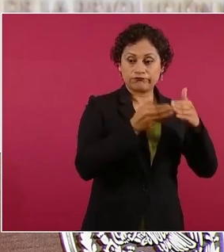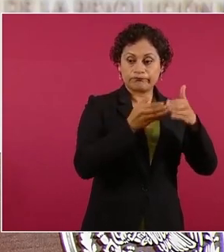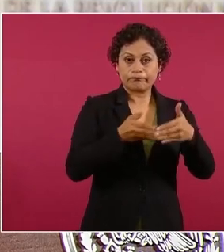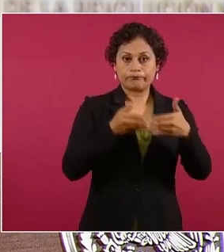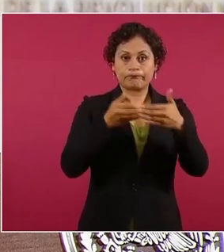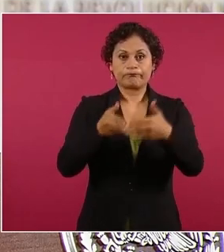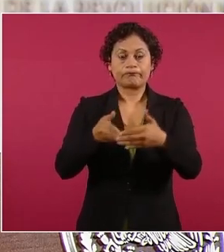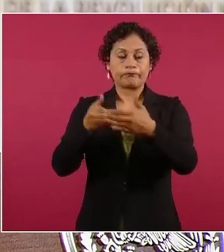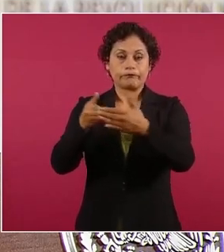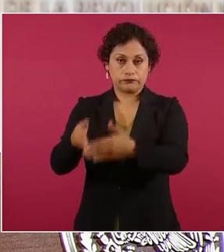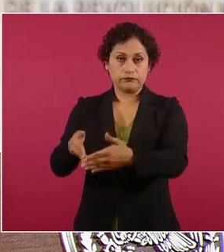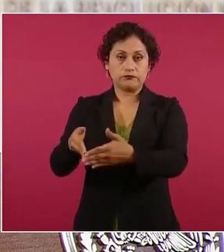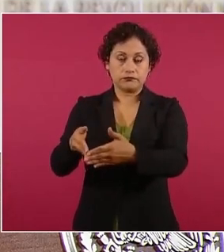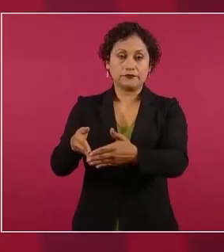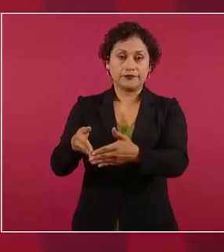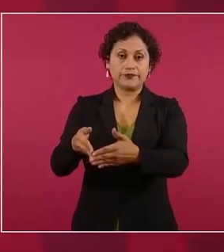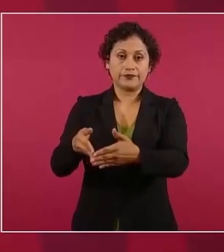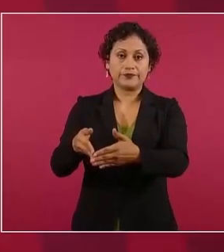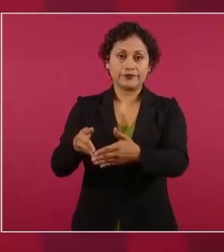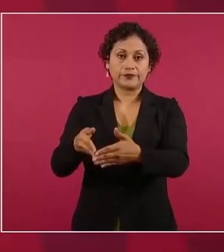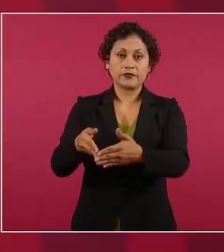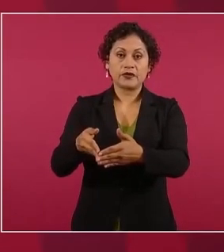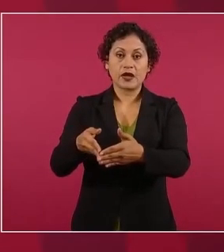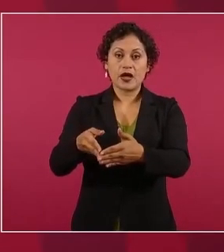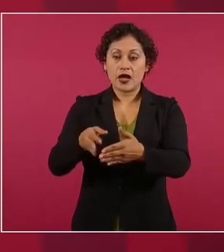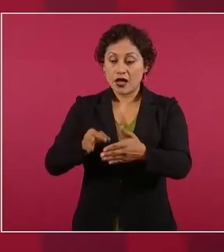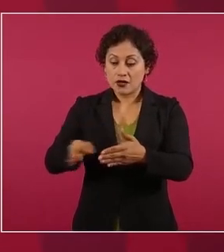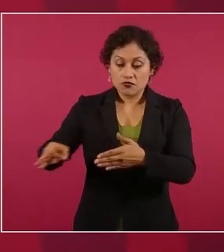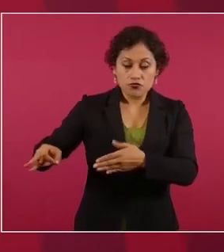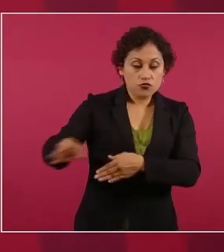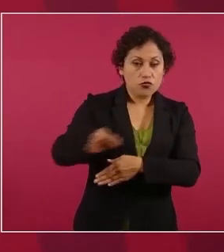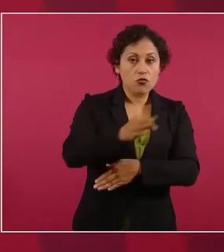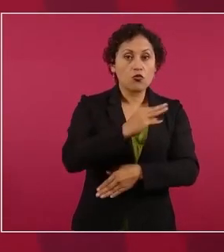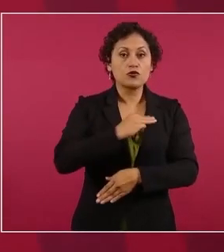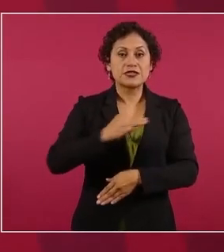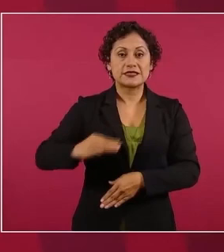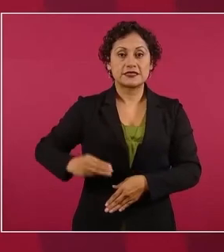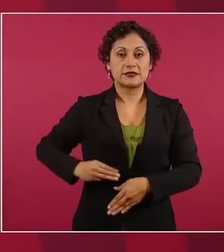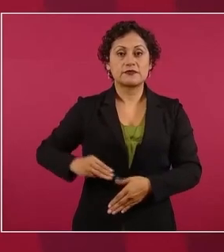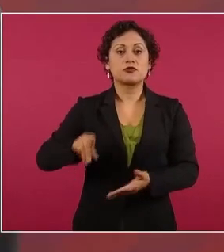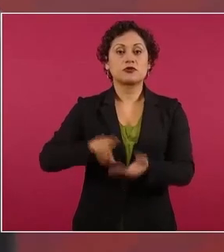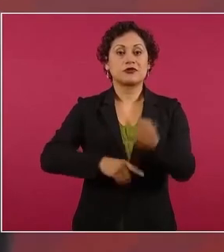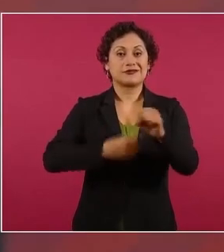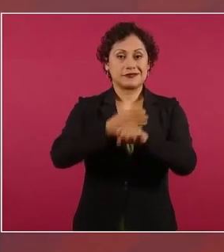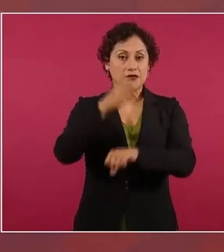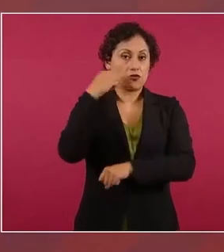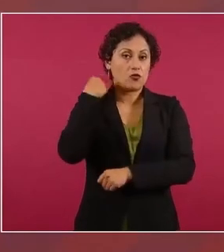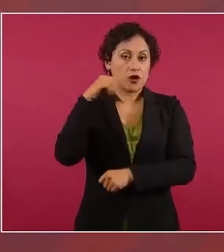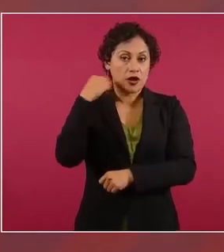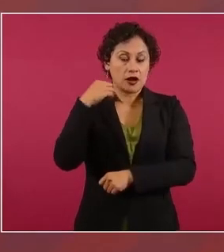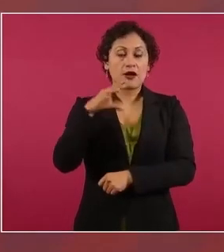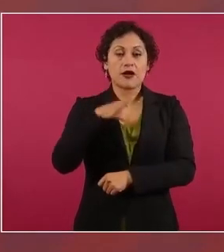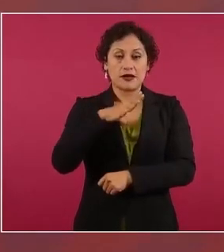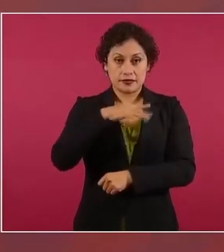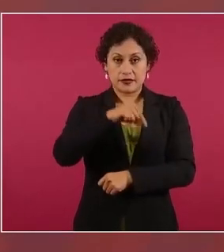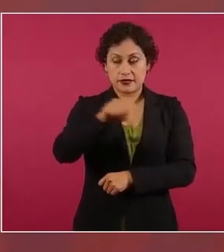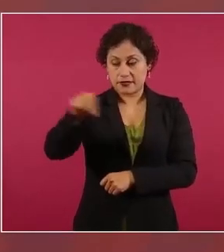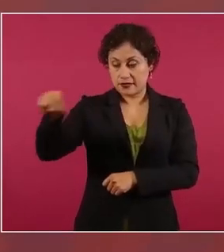y hay municipios de Oaxaca ahí está